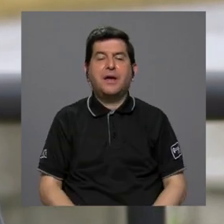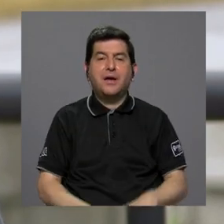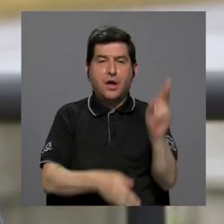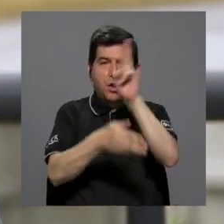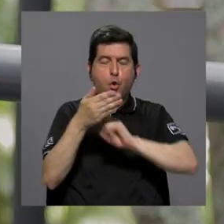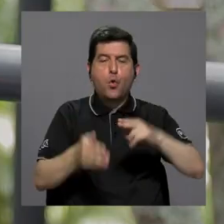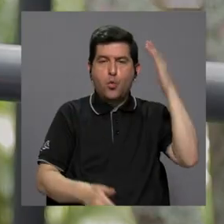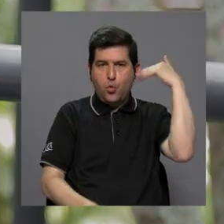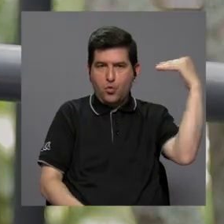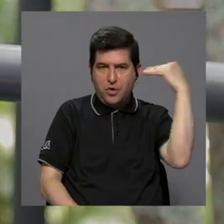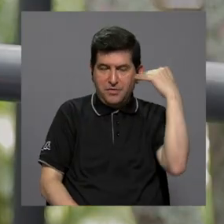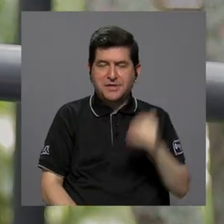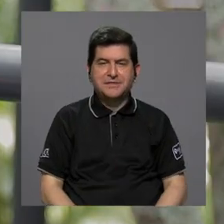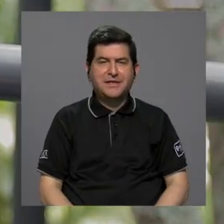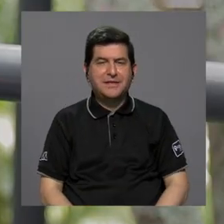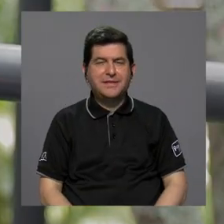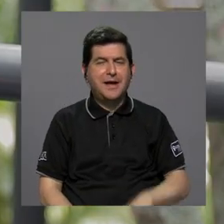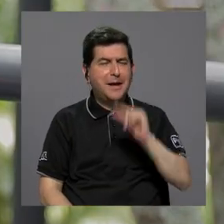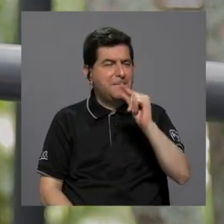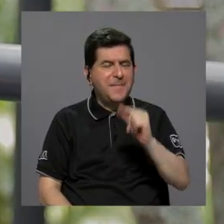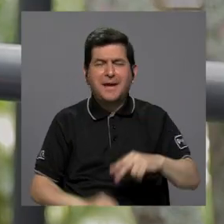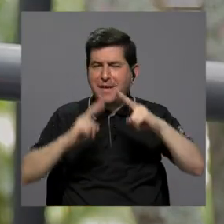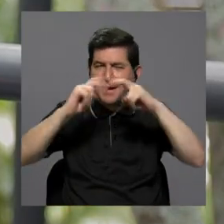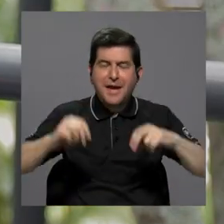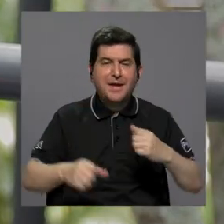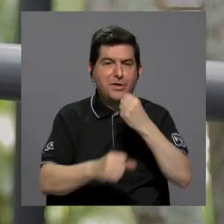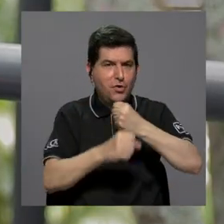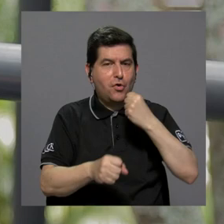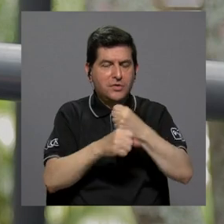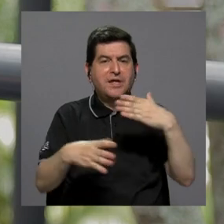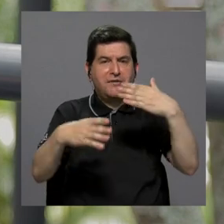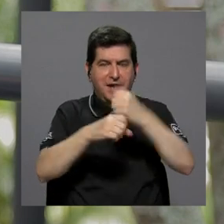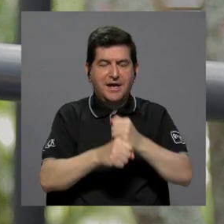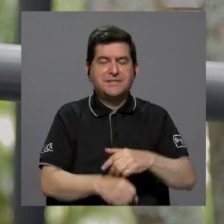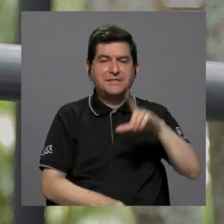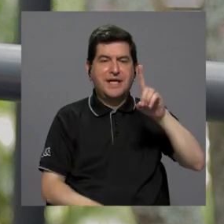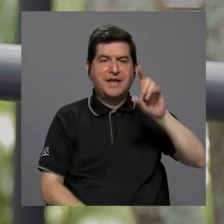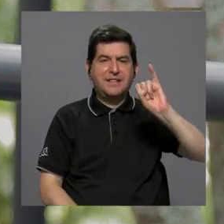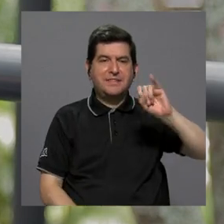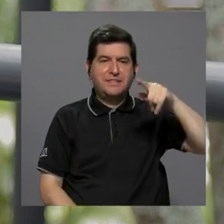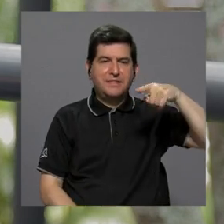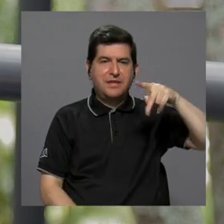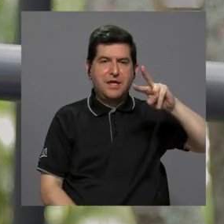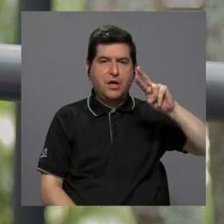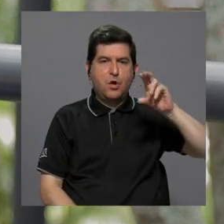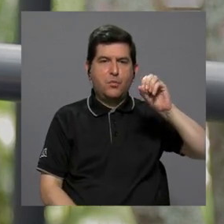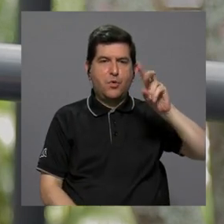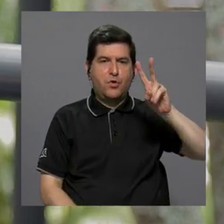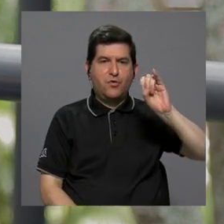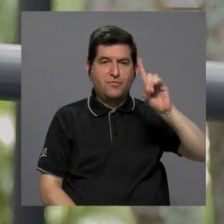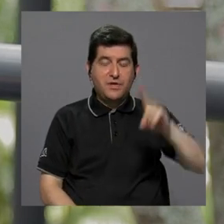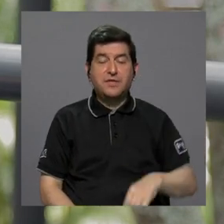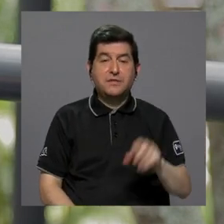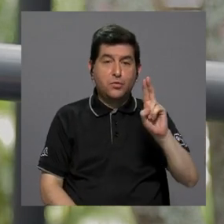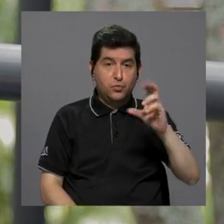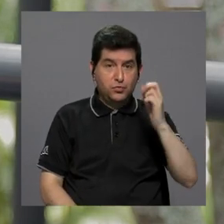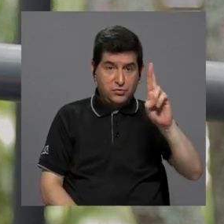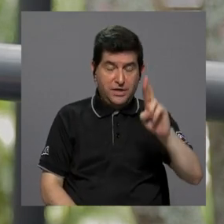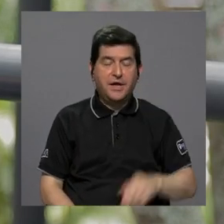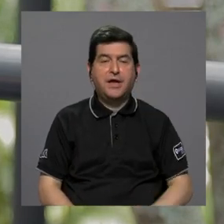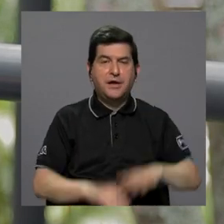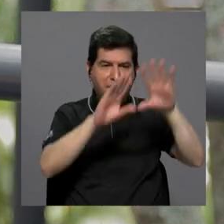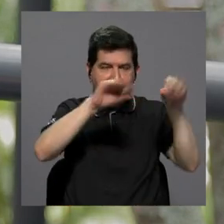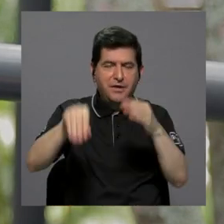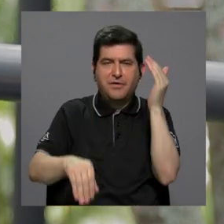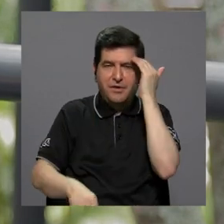la Universidad de Corea. Fue un brevísimo repaso por el esfuerzo que está haciendo la DIPROVID desde la Universidad de Costa Rica para promover la